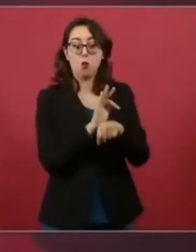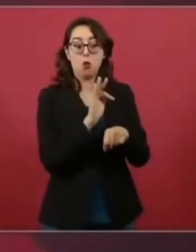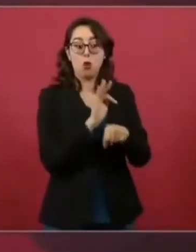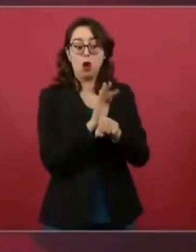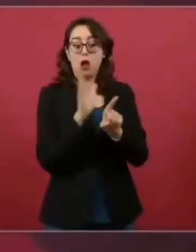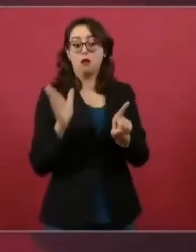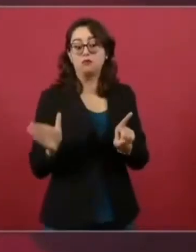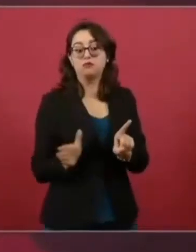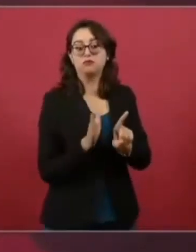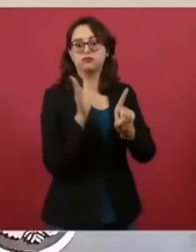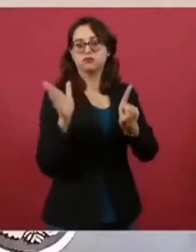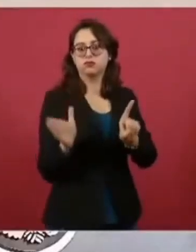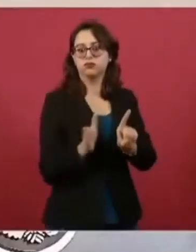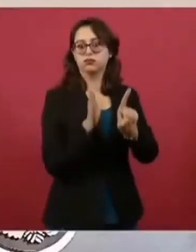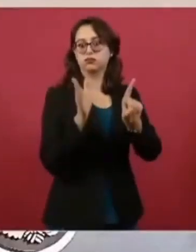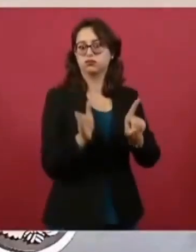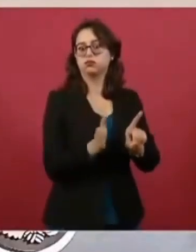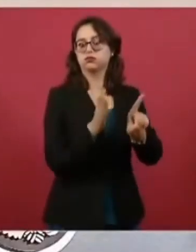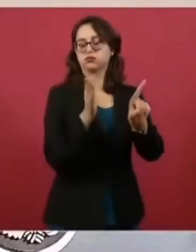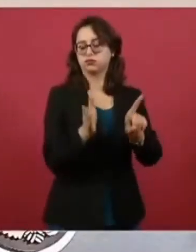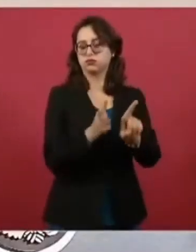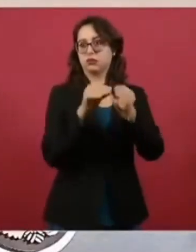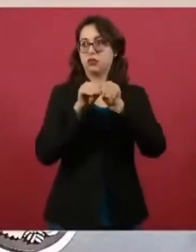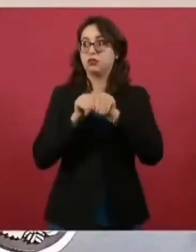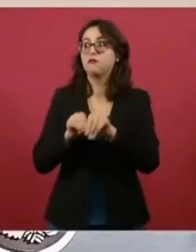en Televisa.